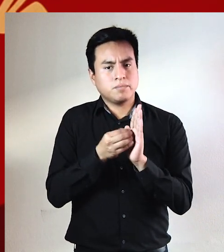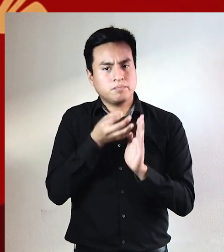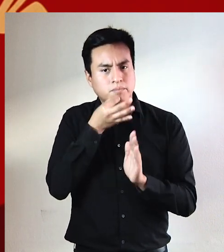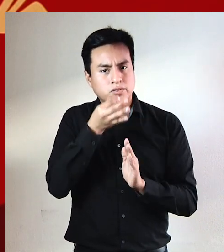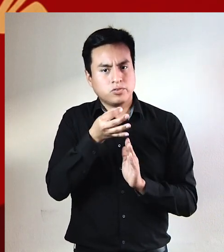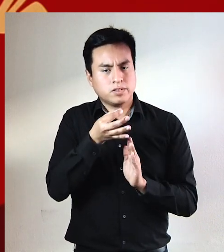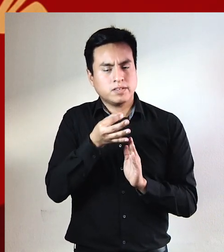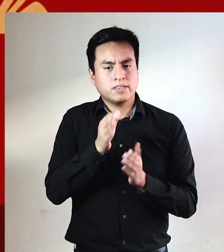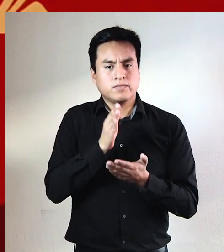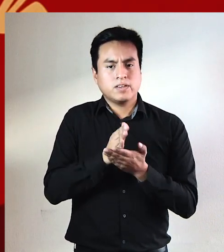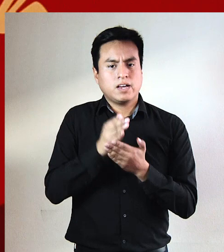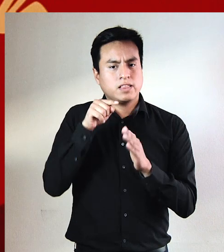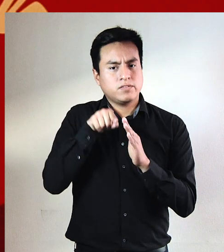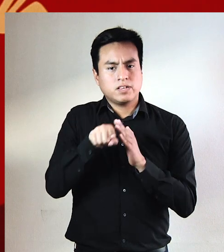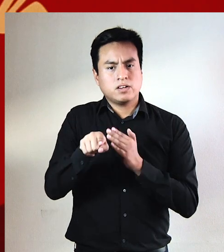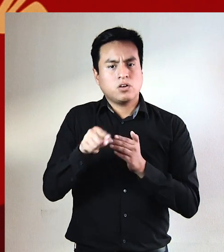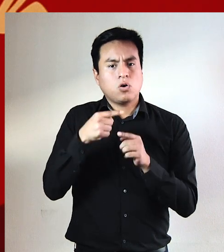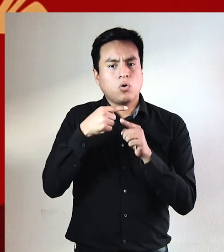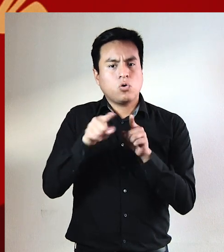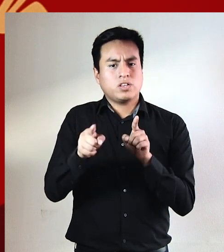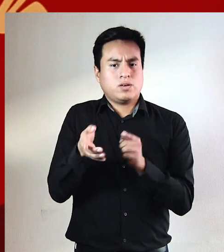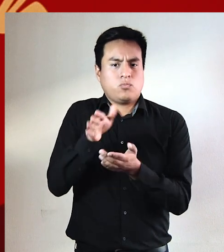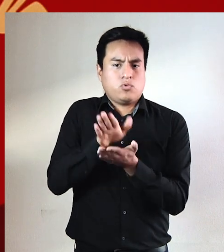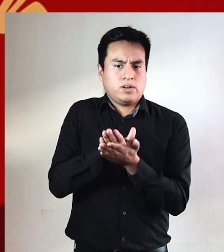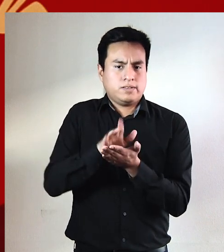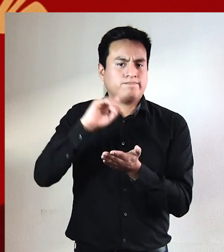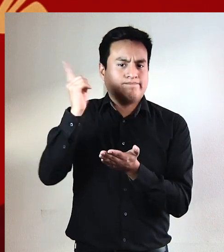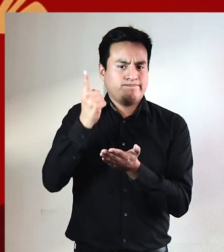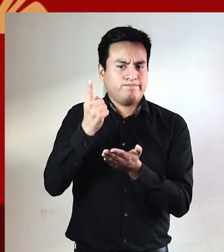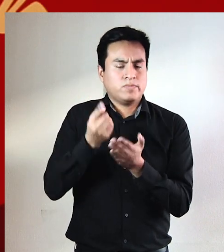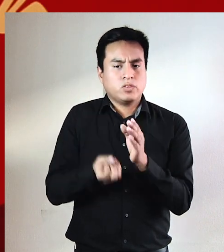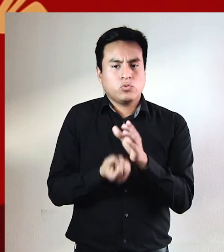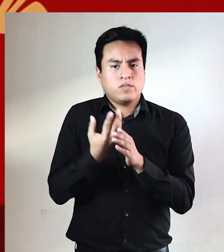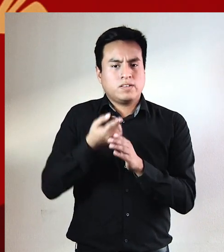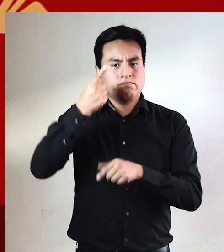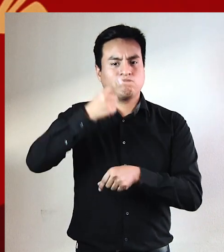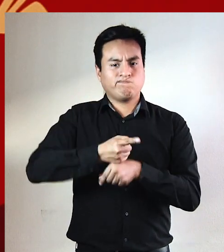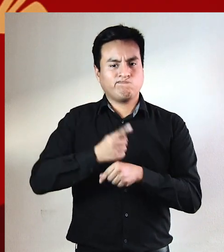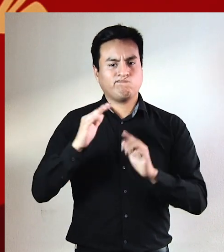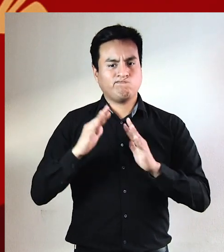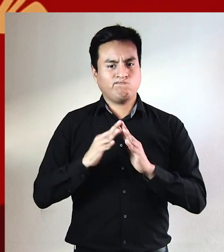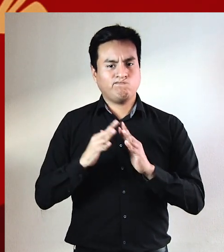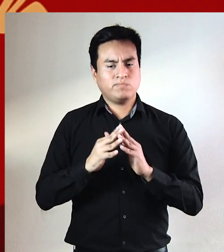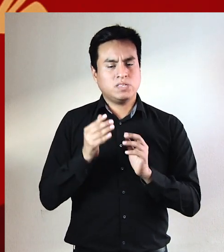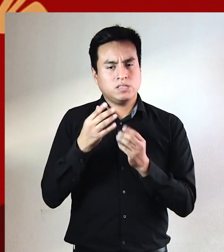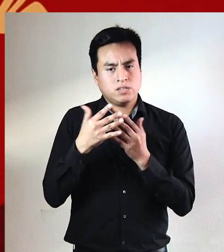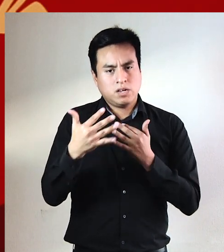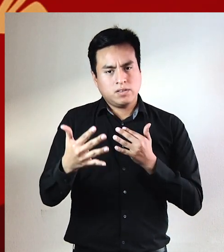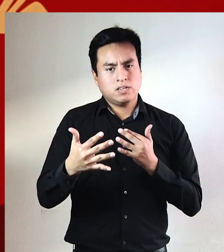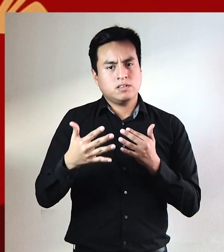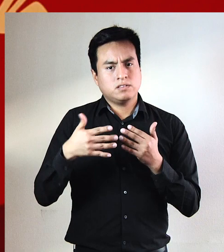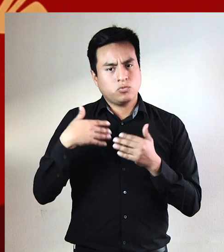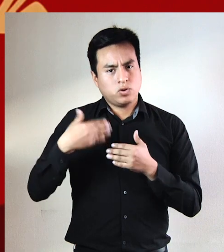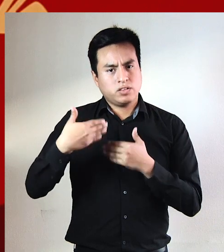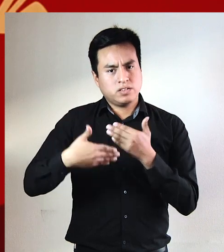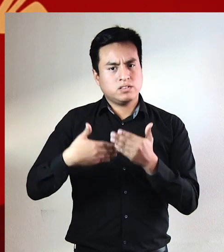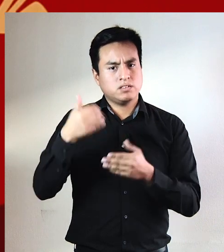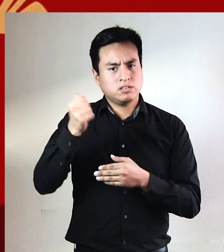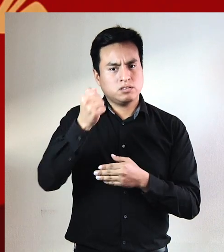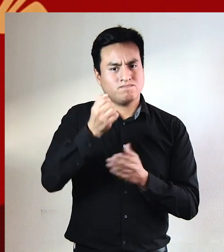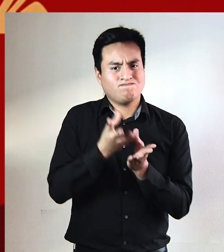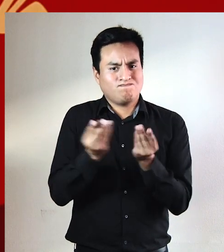mencionan, debían atravesar todavía otra muerte general, las nuevas dictaduras y su interminable secuencia de